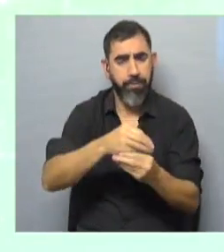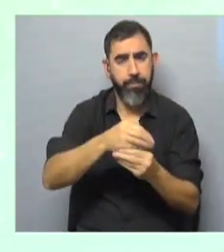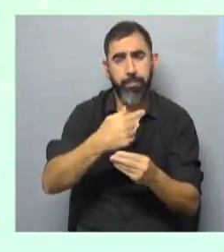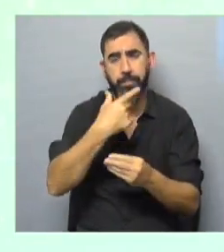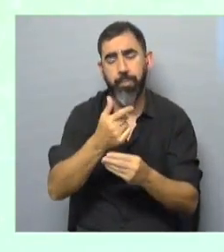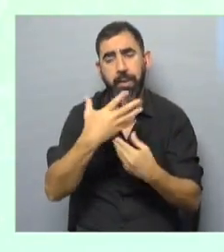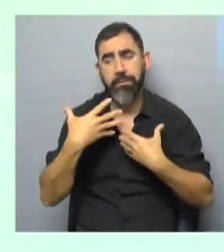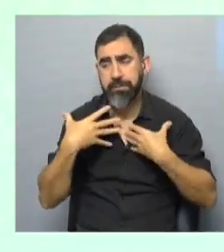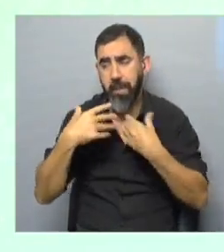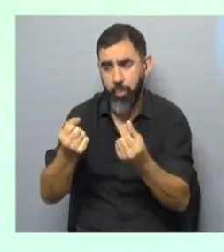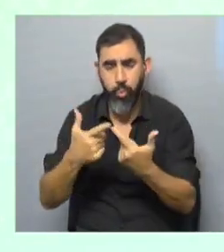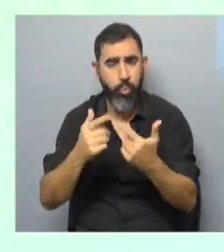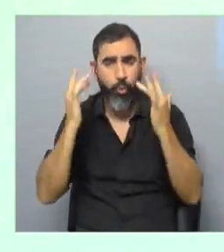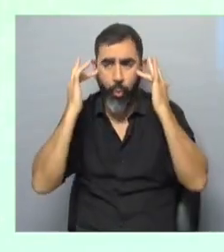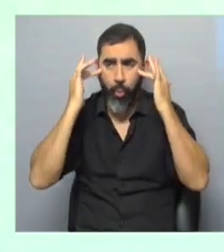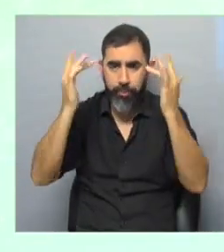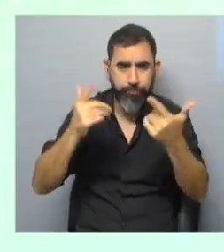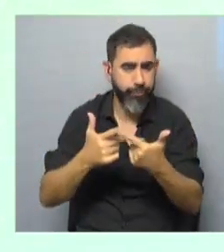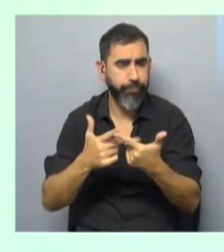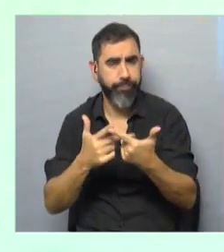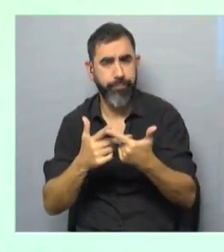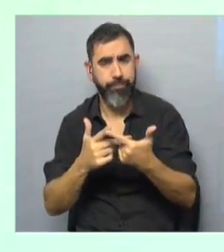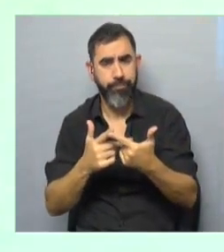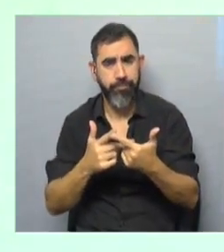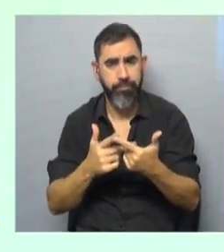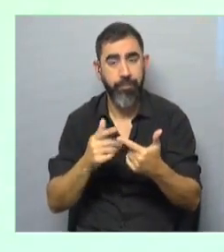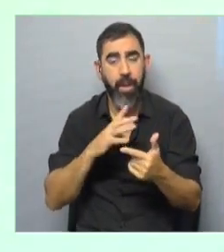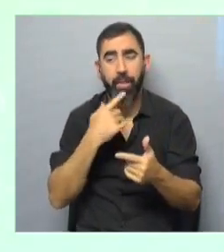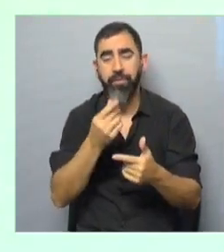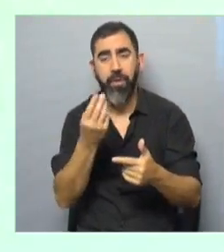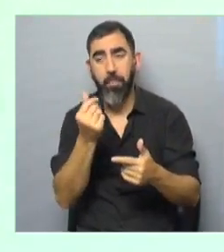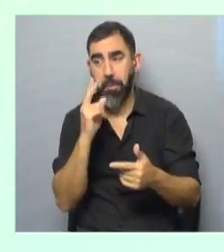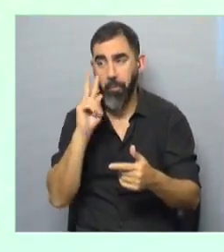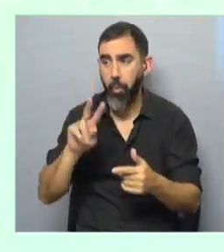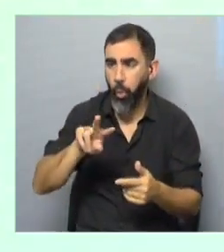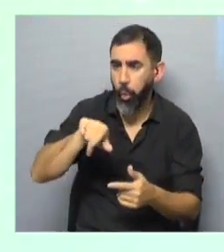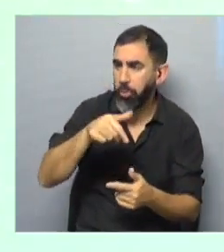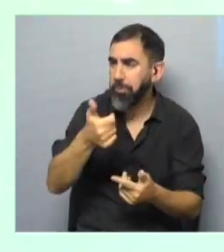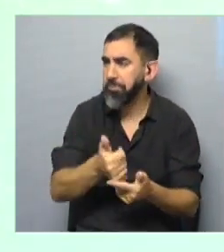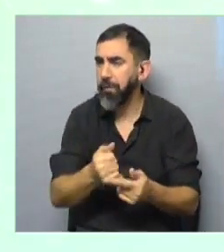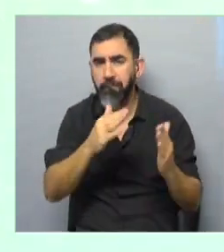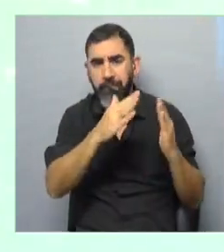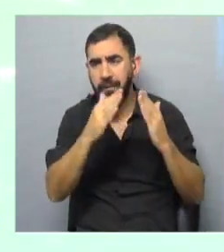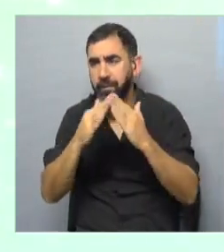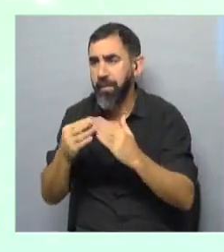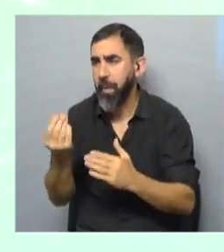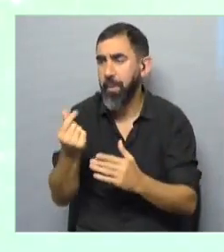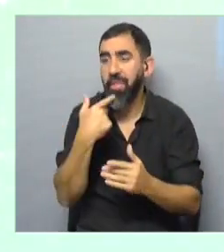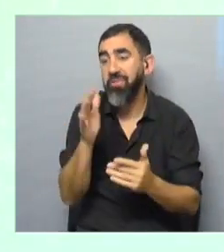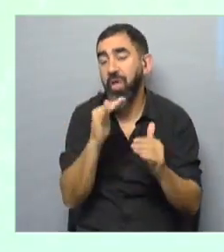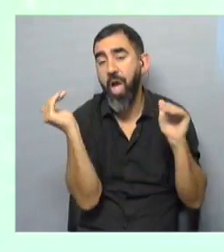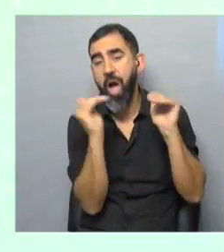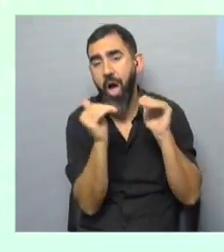la salud, para la educación, hay fondos que no vemos dónde están para la vivienda que ahorró,